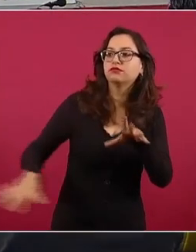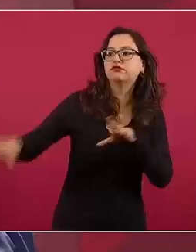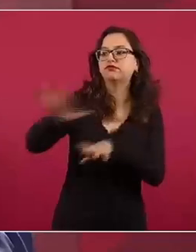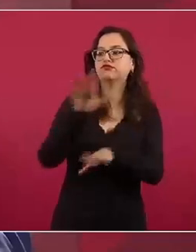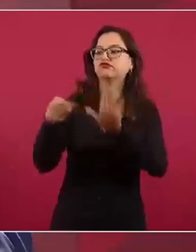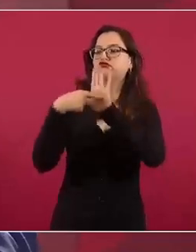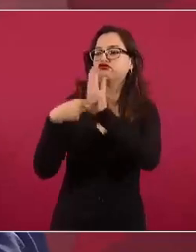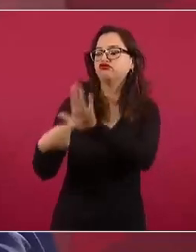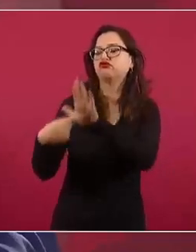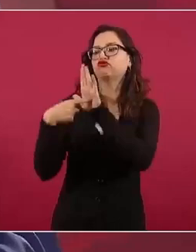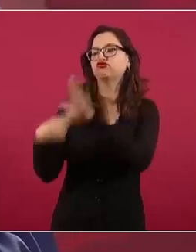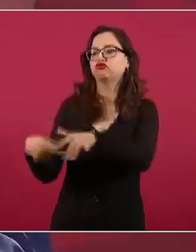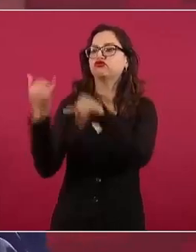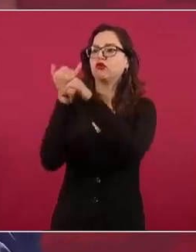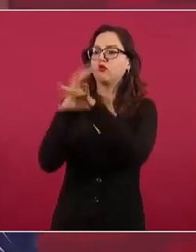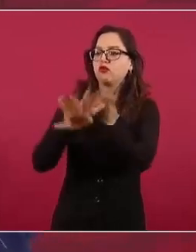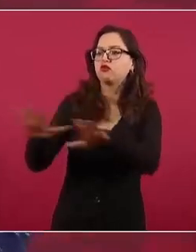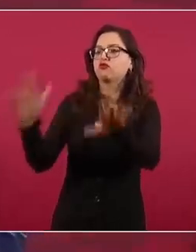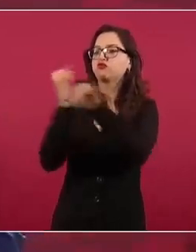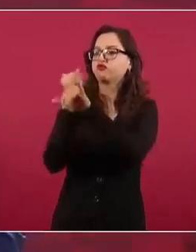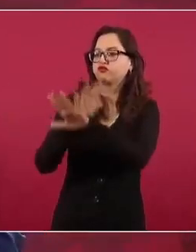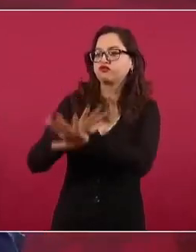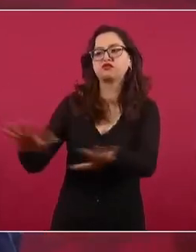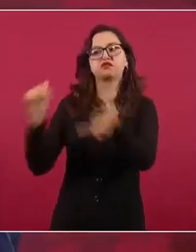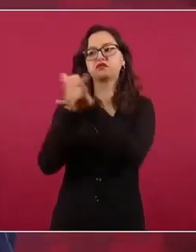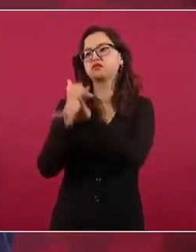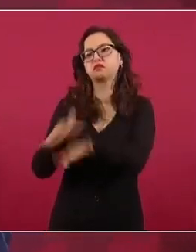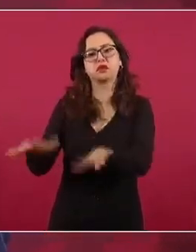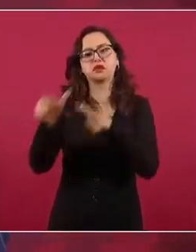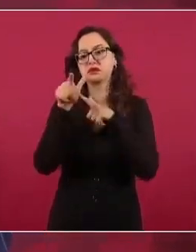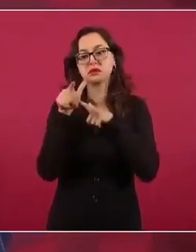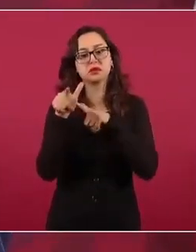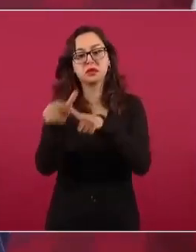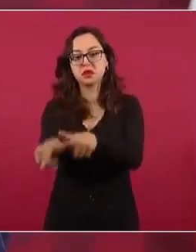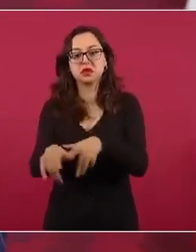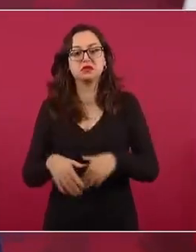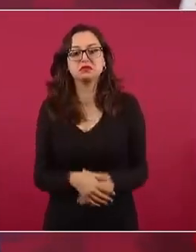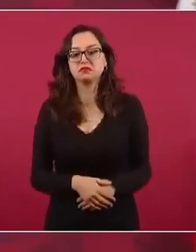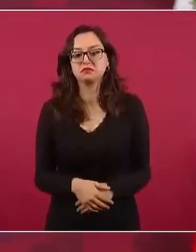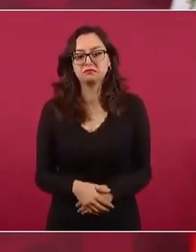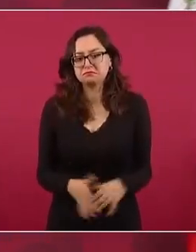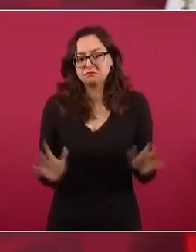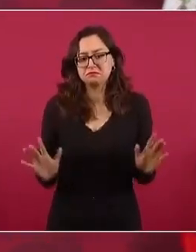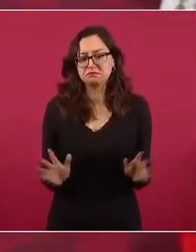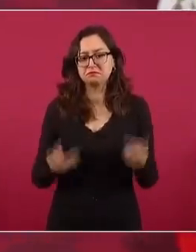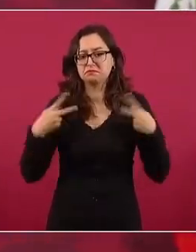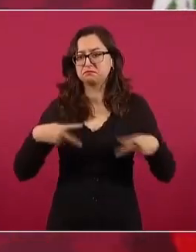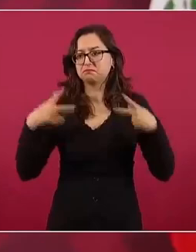Seguir adelante con la revolución de las conciencias.